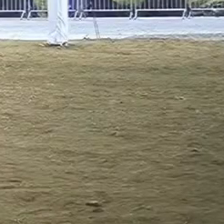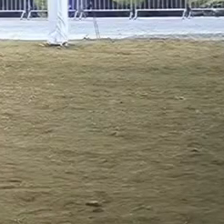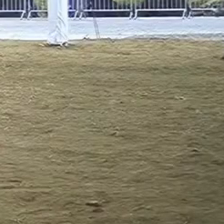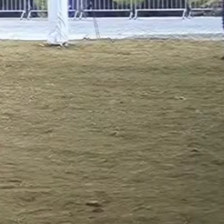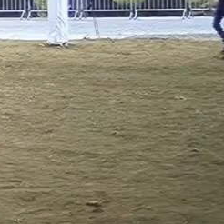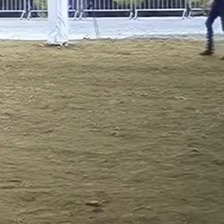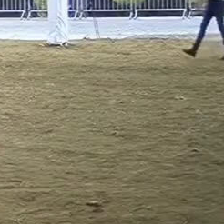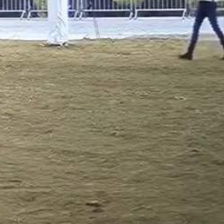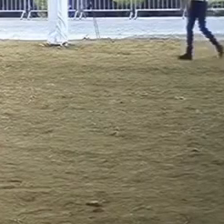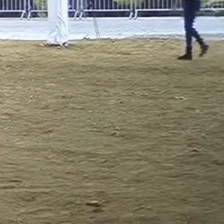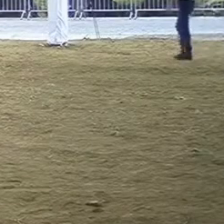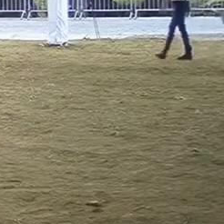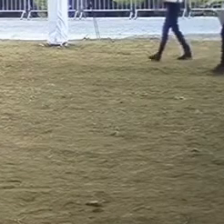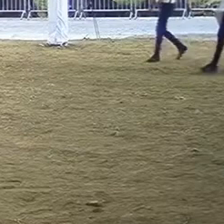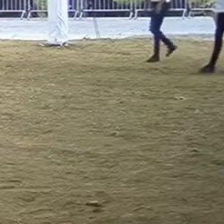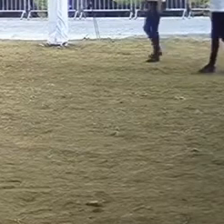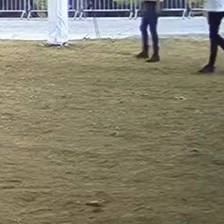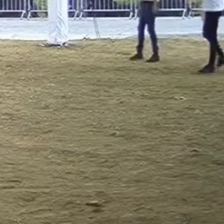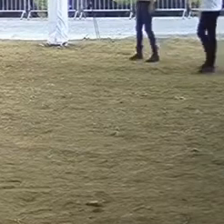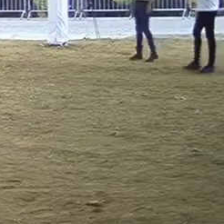Señor presidente, perdón.